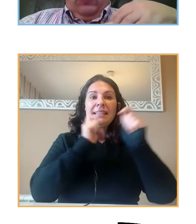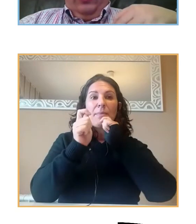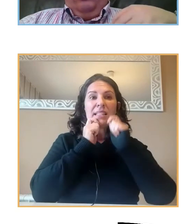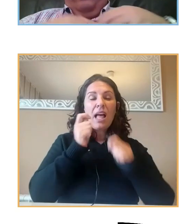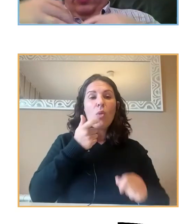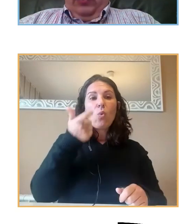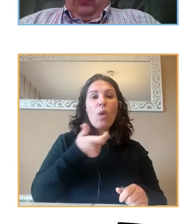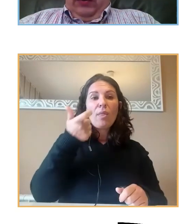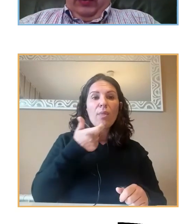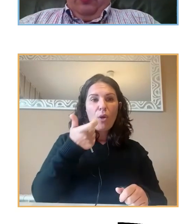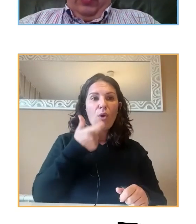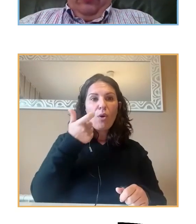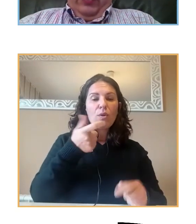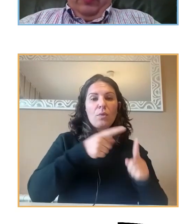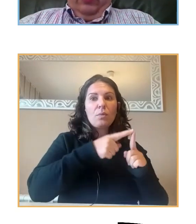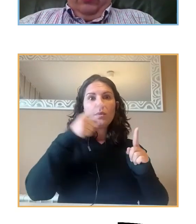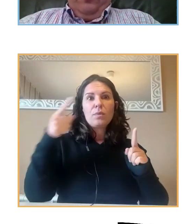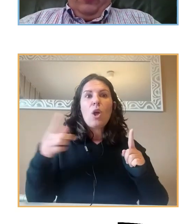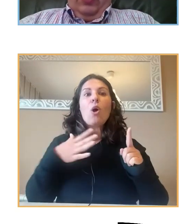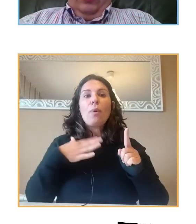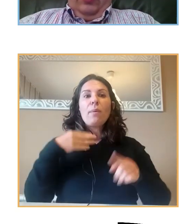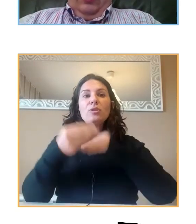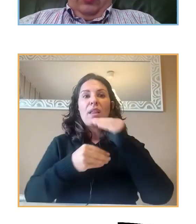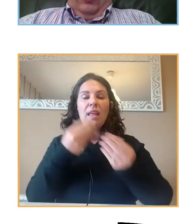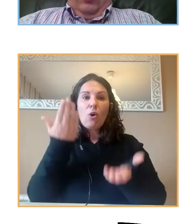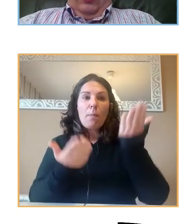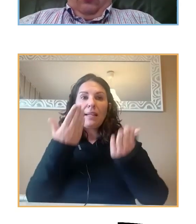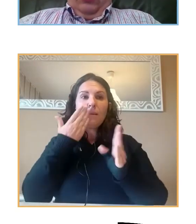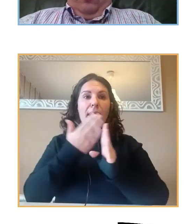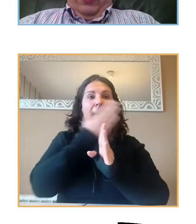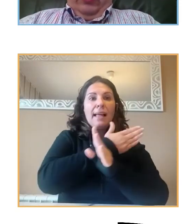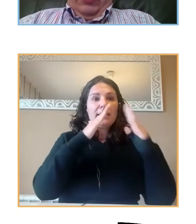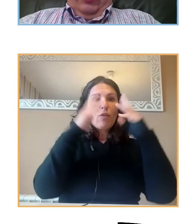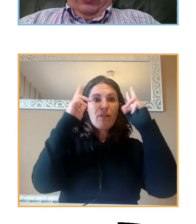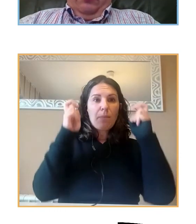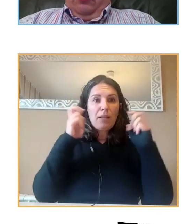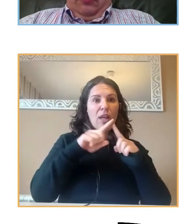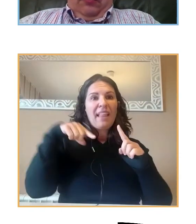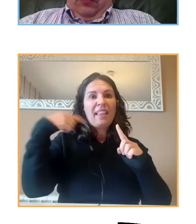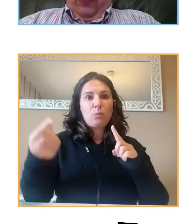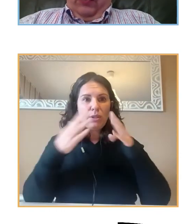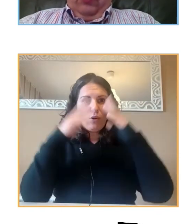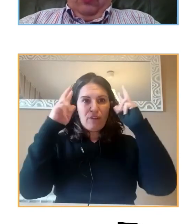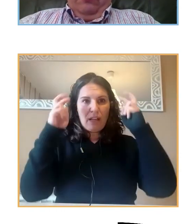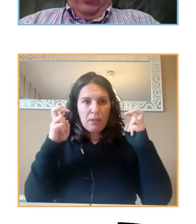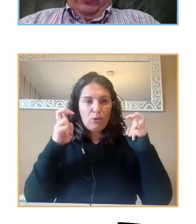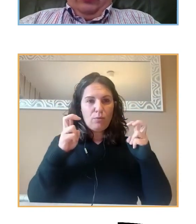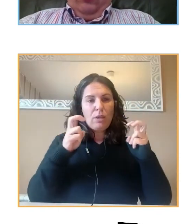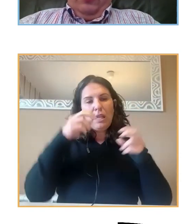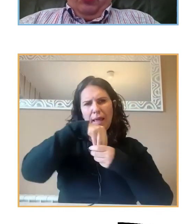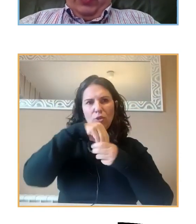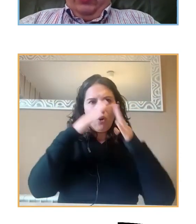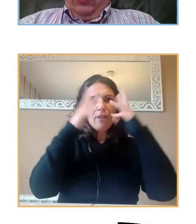durante el confinamiento y después del confinamiento. En cuanto a los participantes, fueron 2